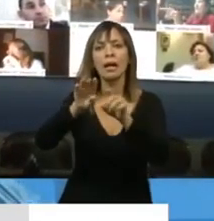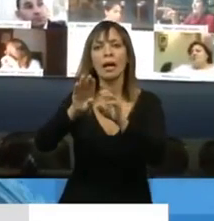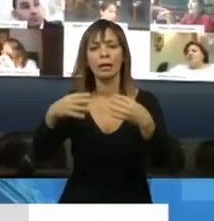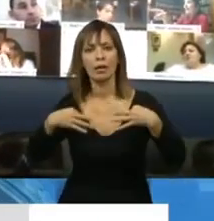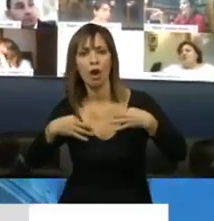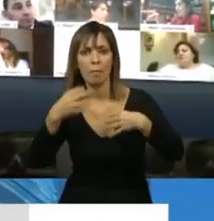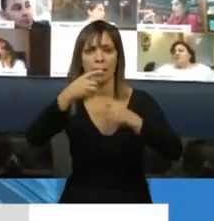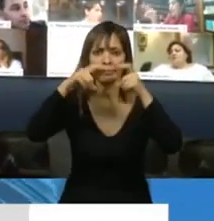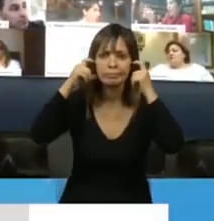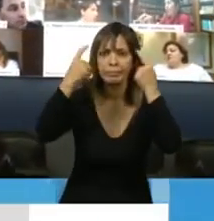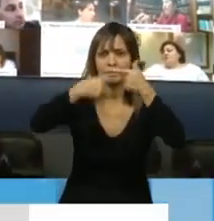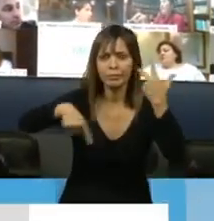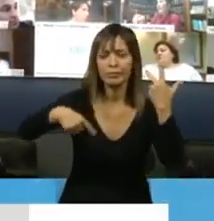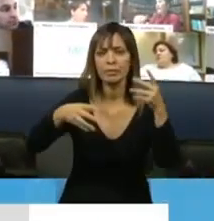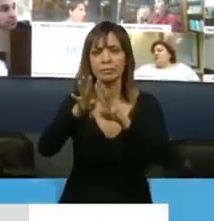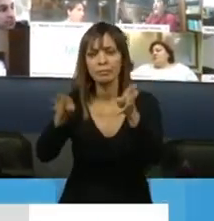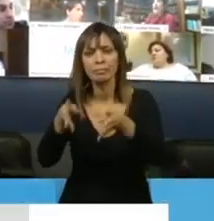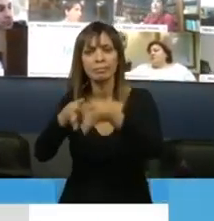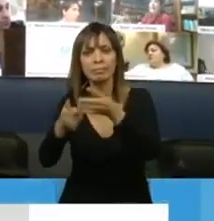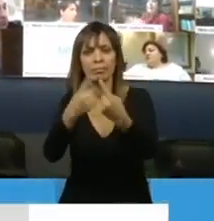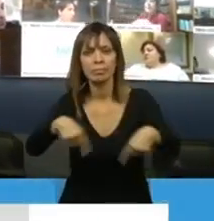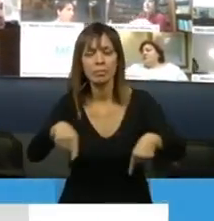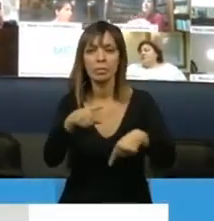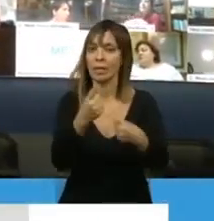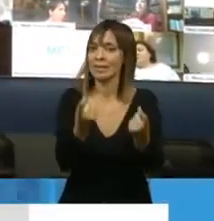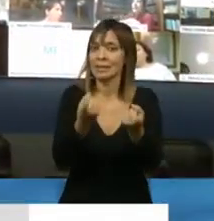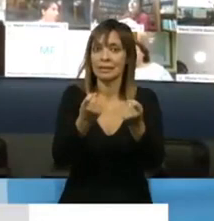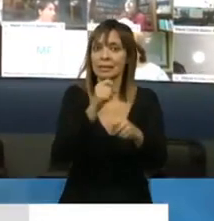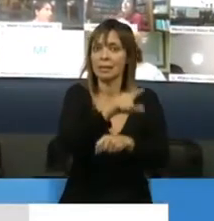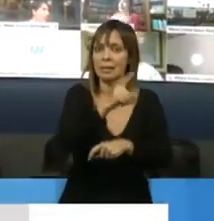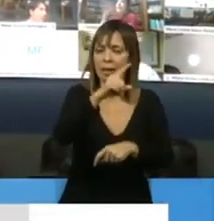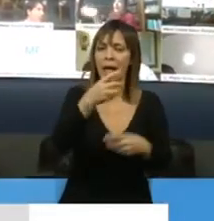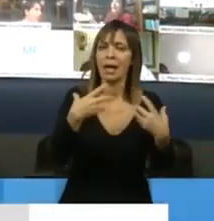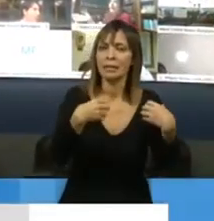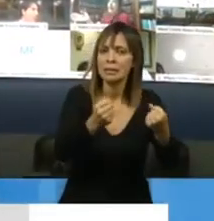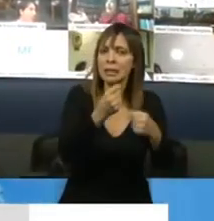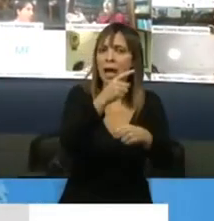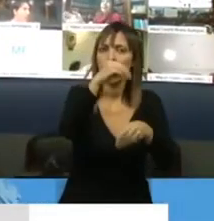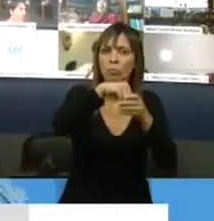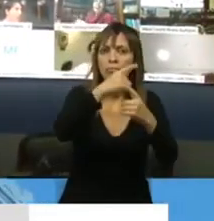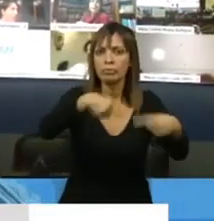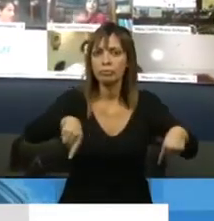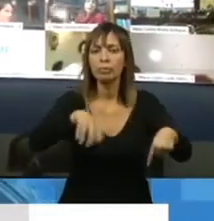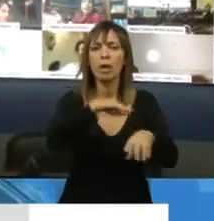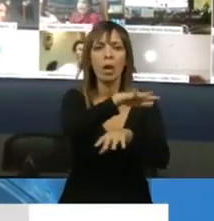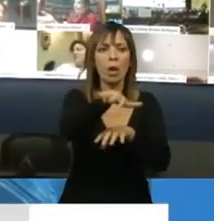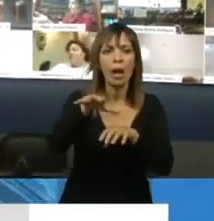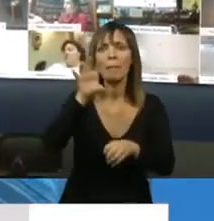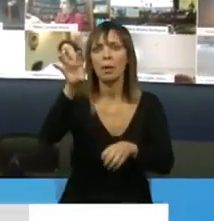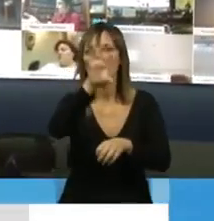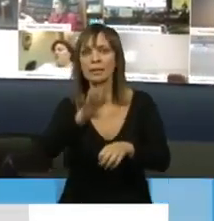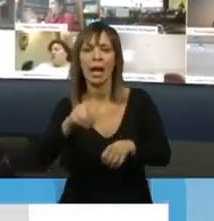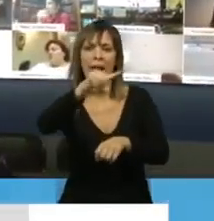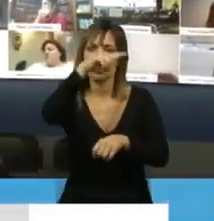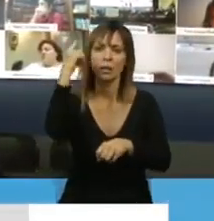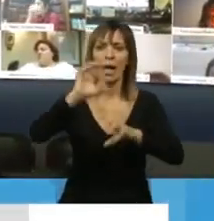es un verdadero desafío para los sistemas de salud, tanto jurisdiccionales como nacionales como internacionalmente,